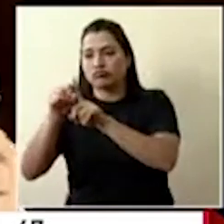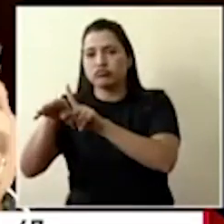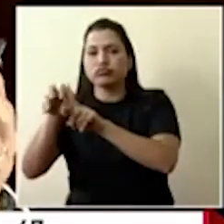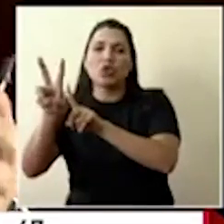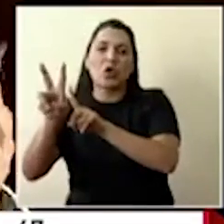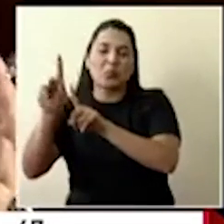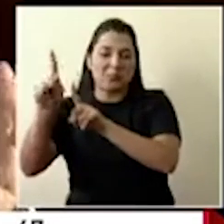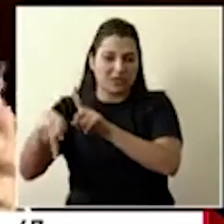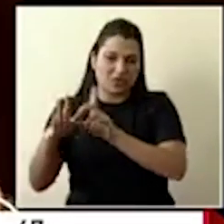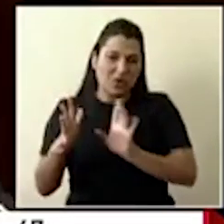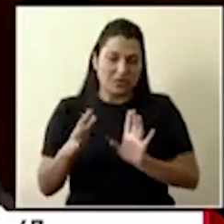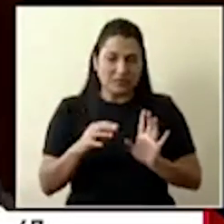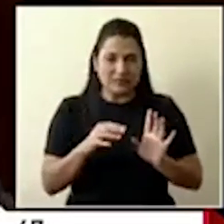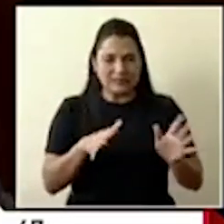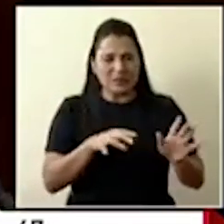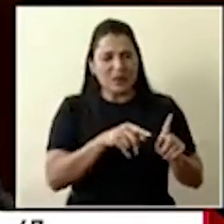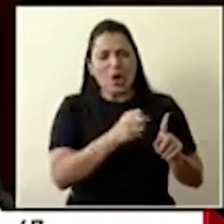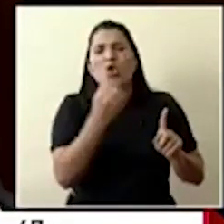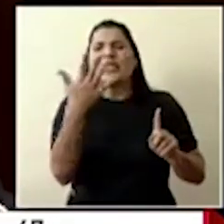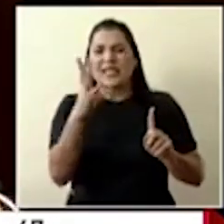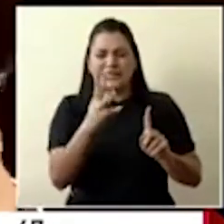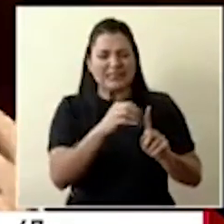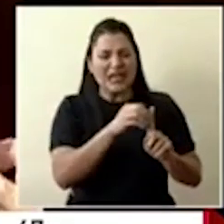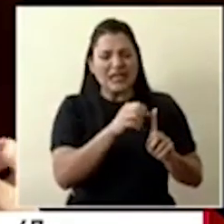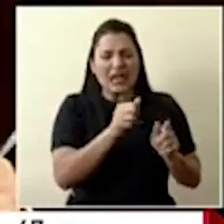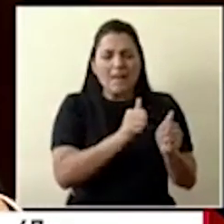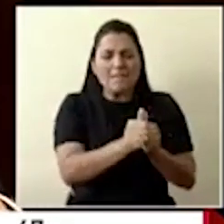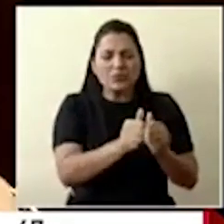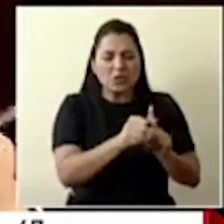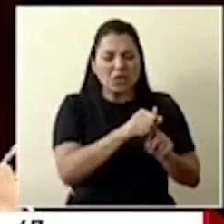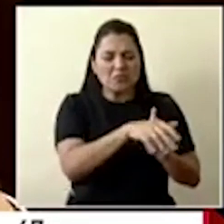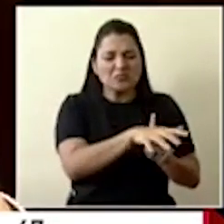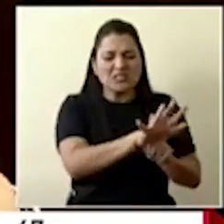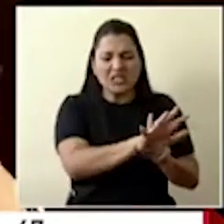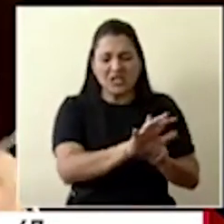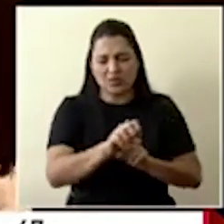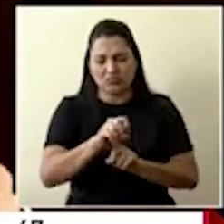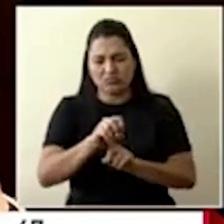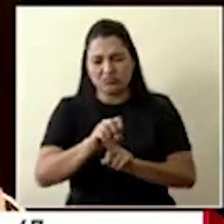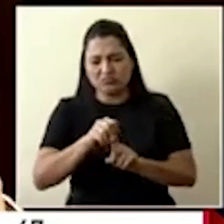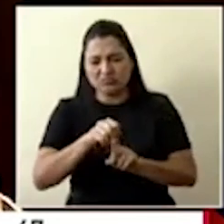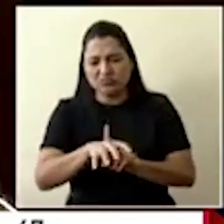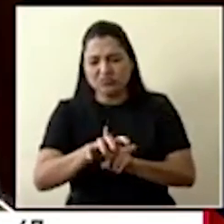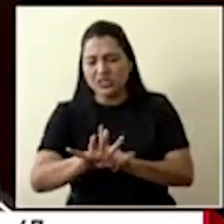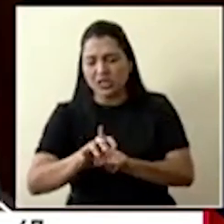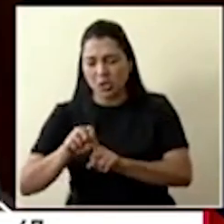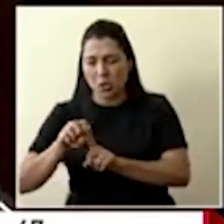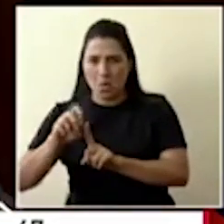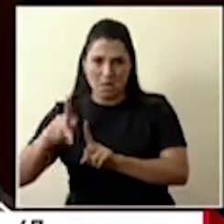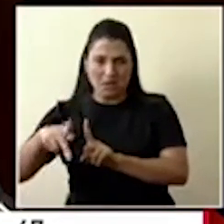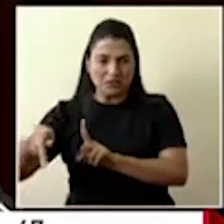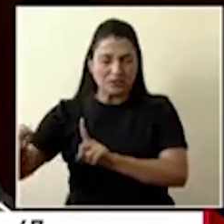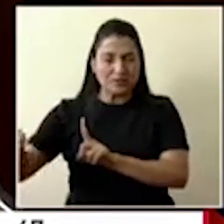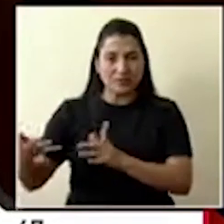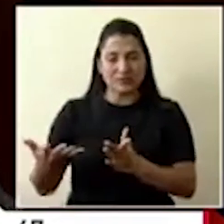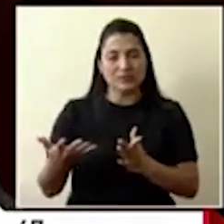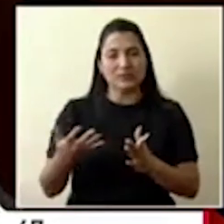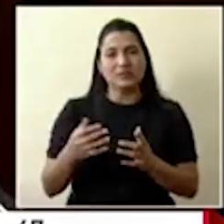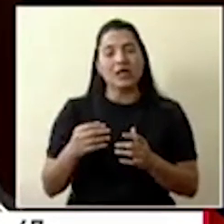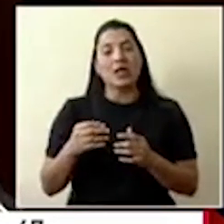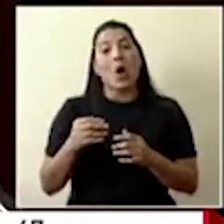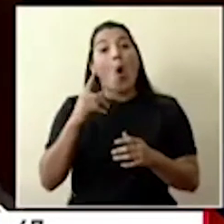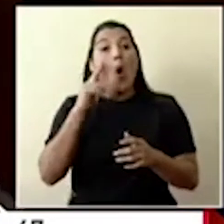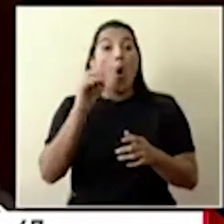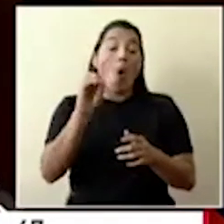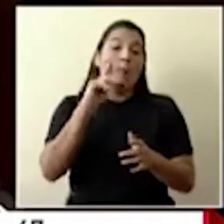de los 16 clústeres más grandes, que ya son como indicaba anteriormente centros de trabajo, familias grandes, call centers que ya tienen una cantidad, o por ejemplo